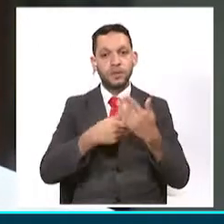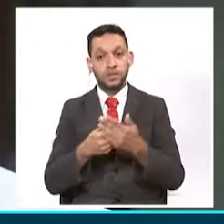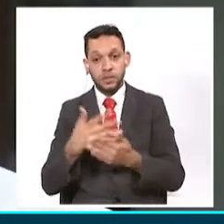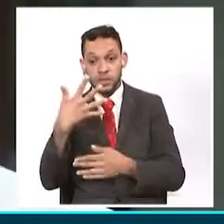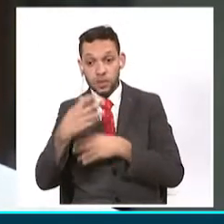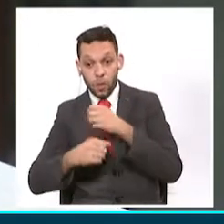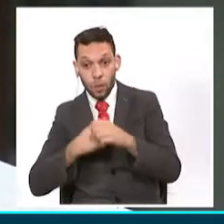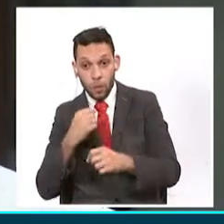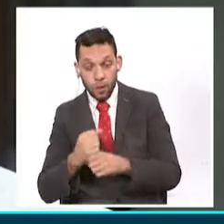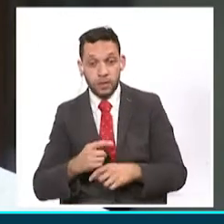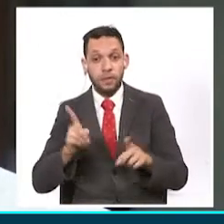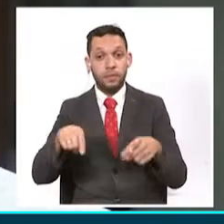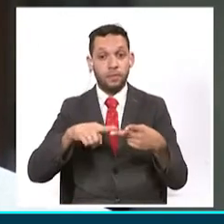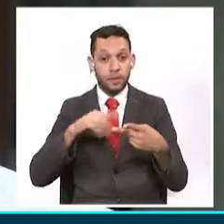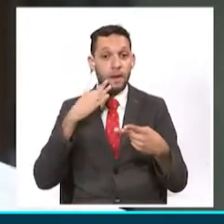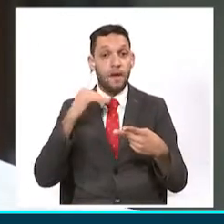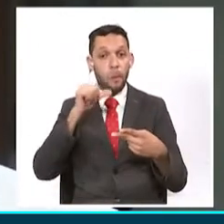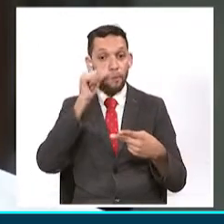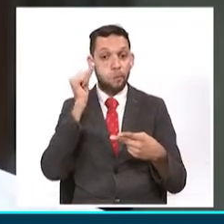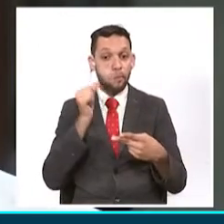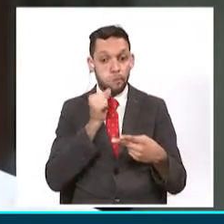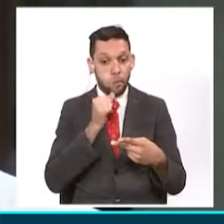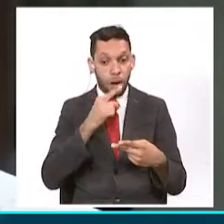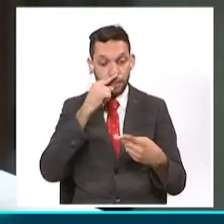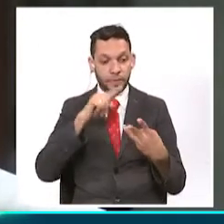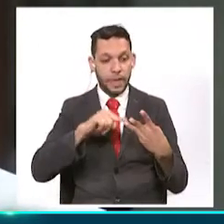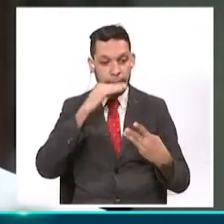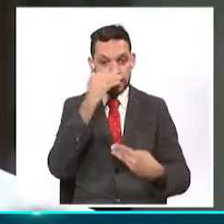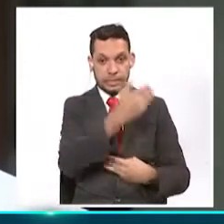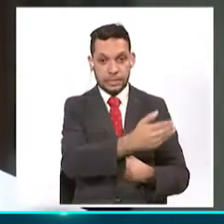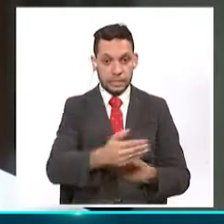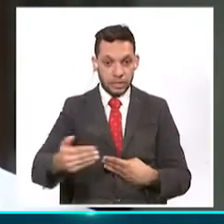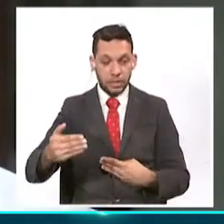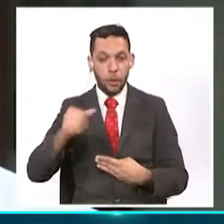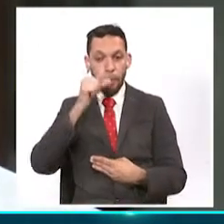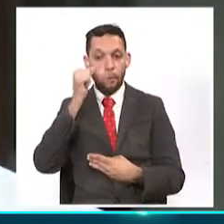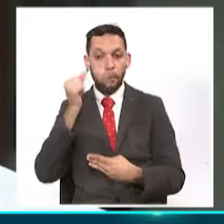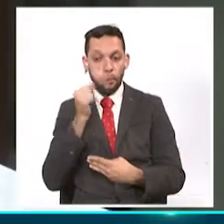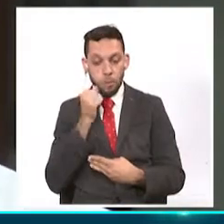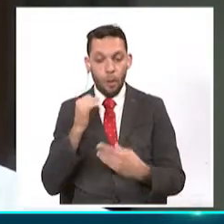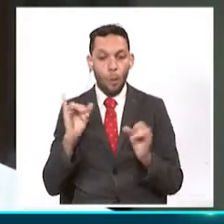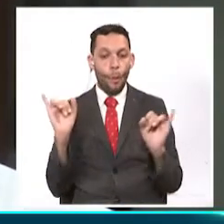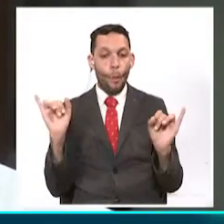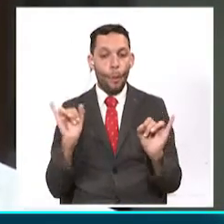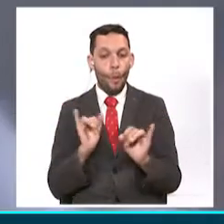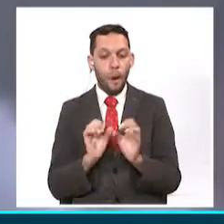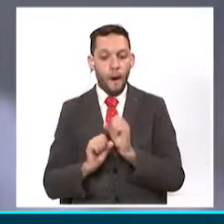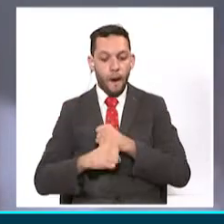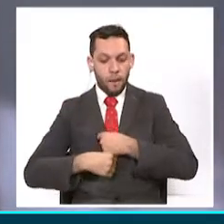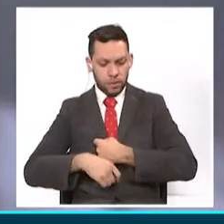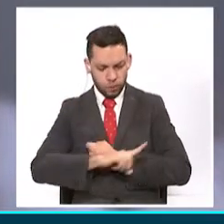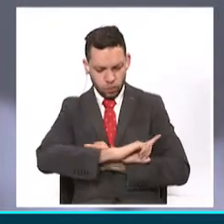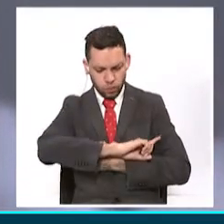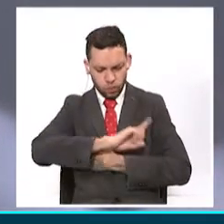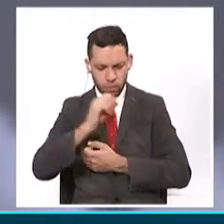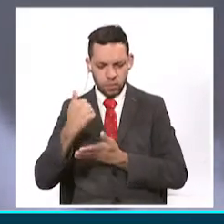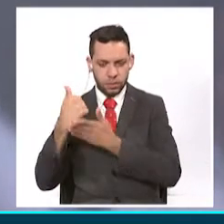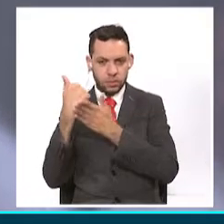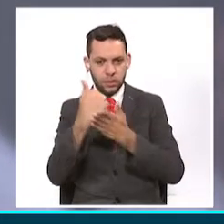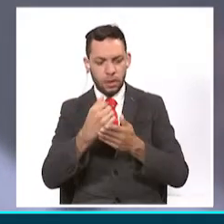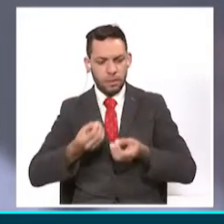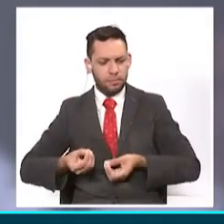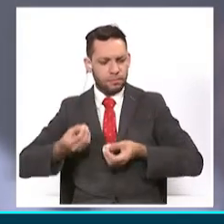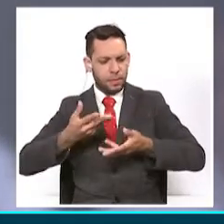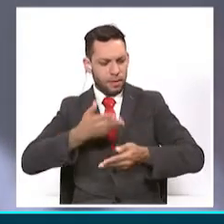Ningún niño, ninguna niña, ninguna madre gestante con problemas de desnutrición en Caldas. Otra noticia importante